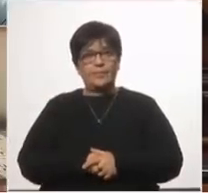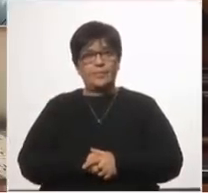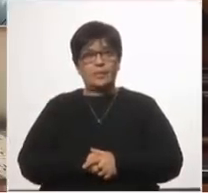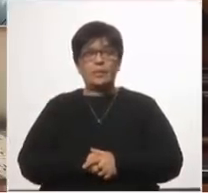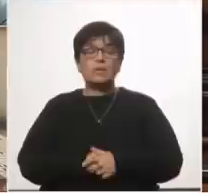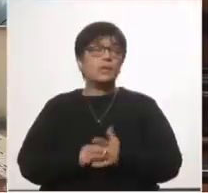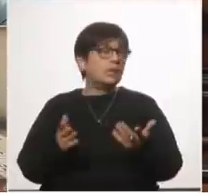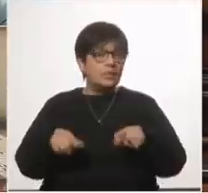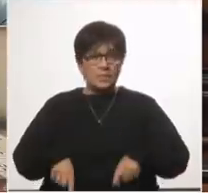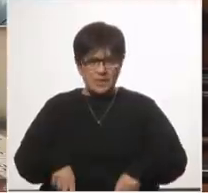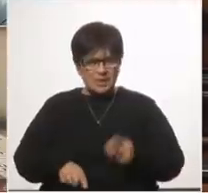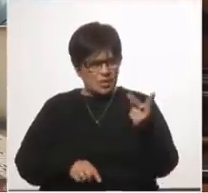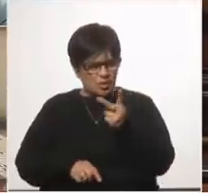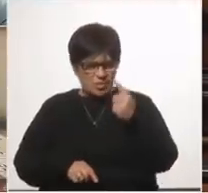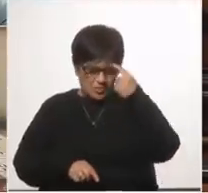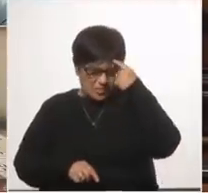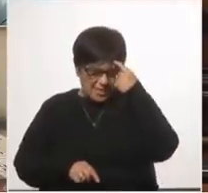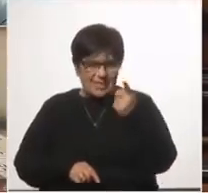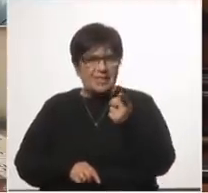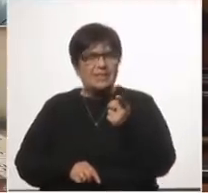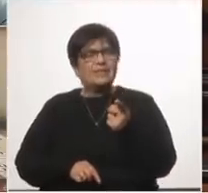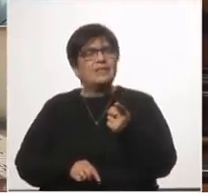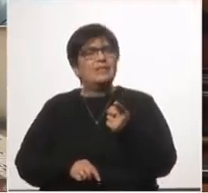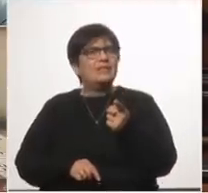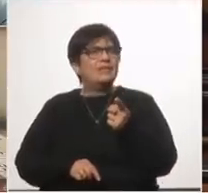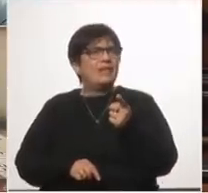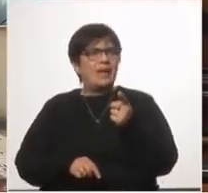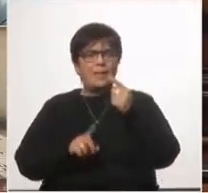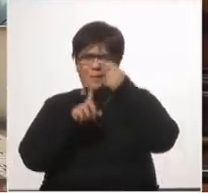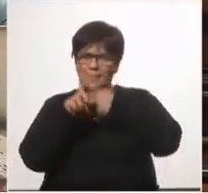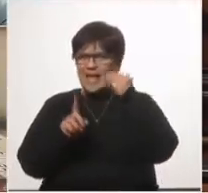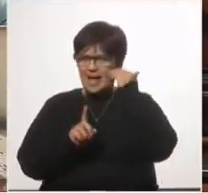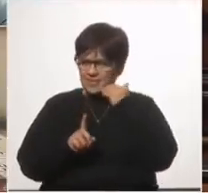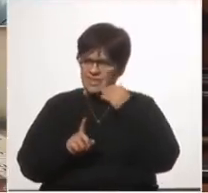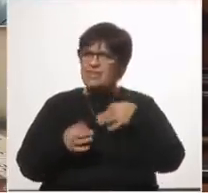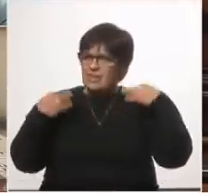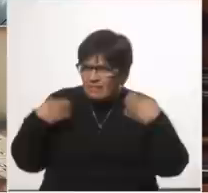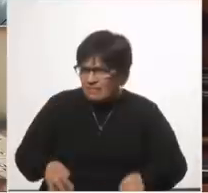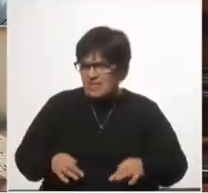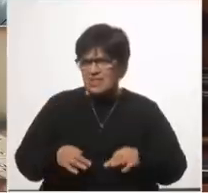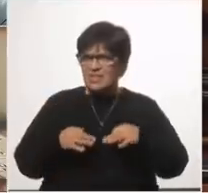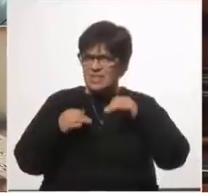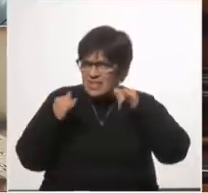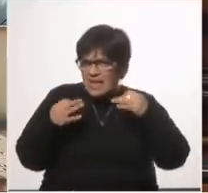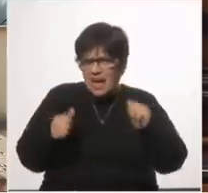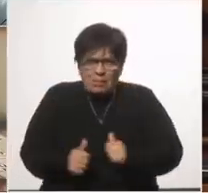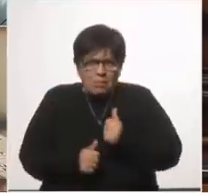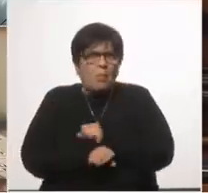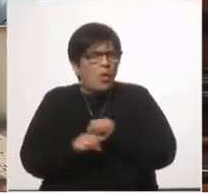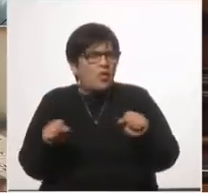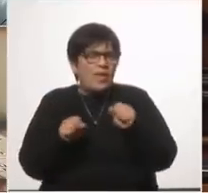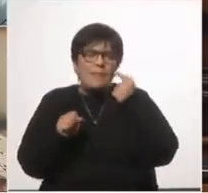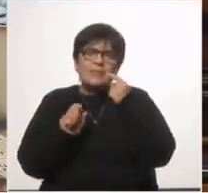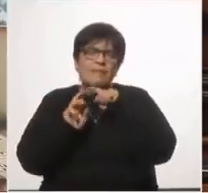¿los ministros consideran que en abril era justo era correcto pensar en